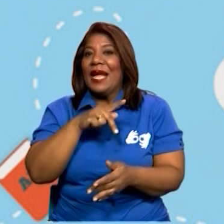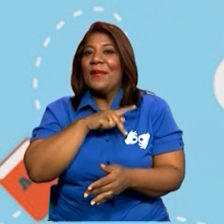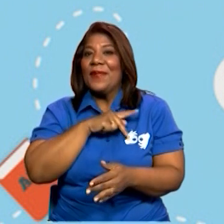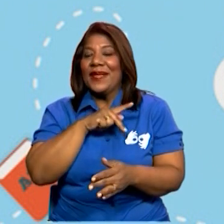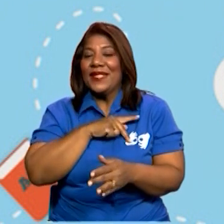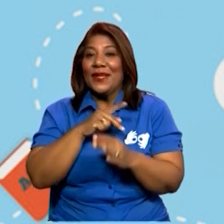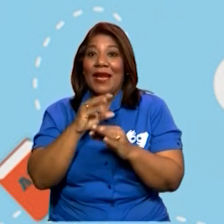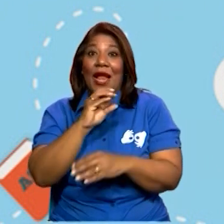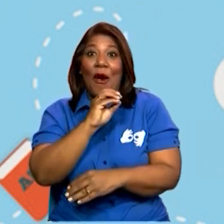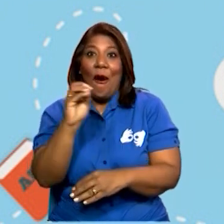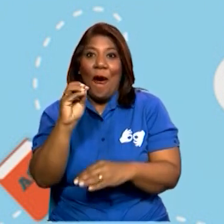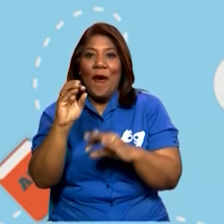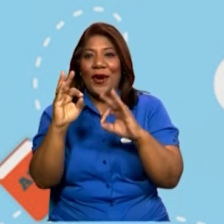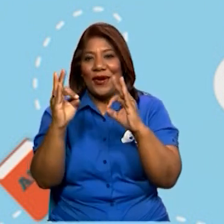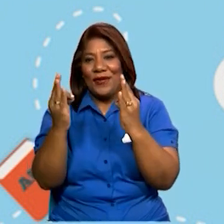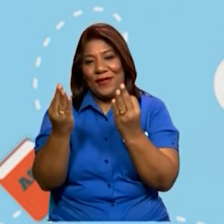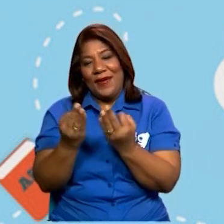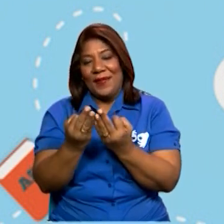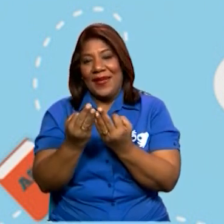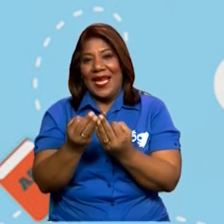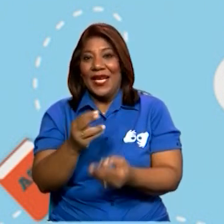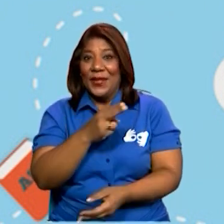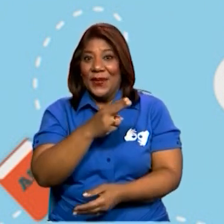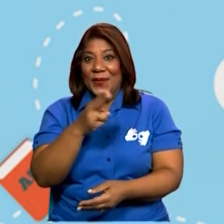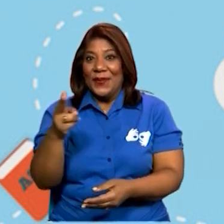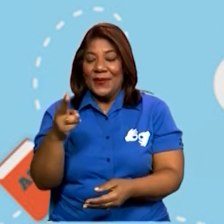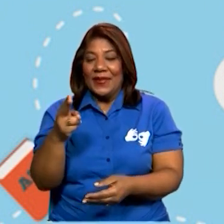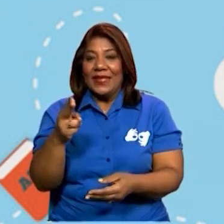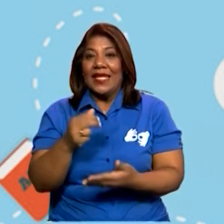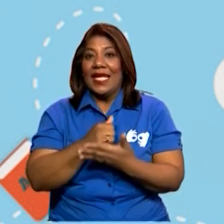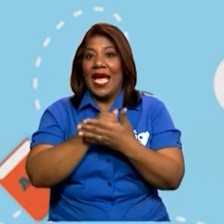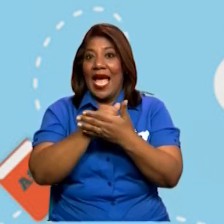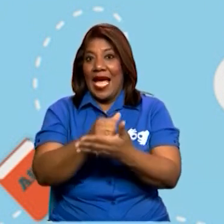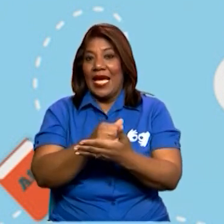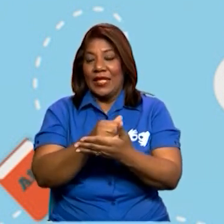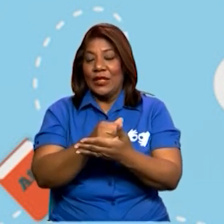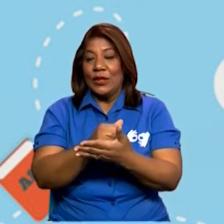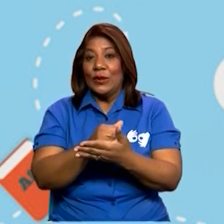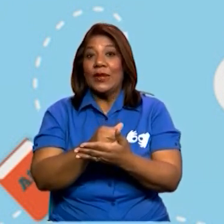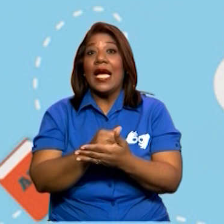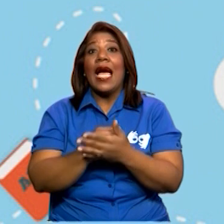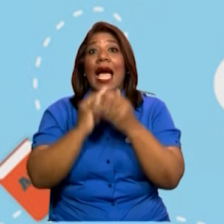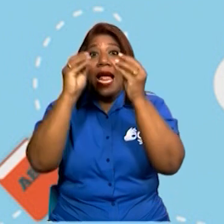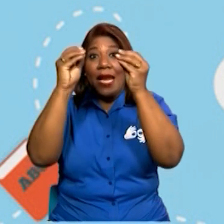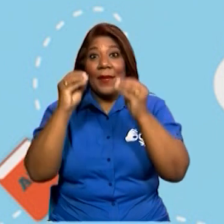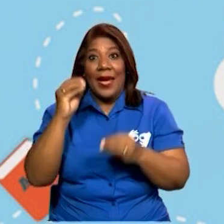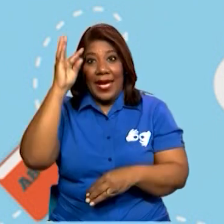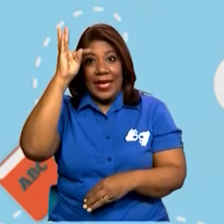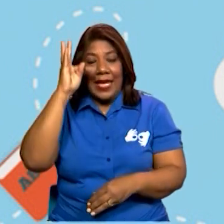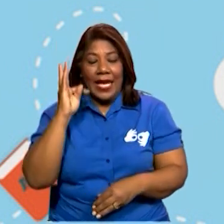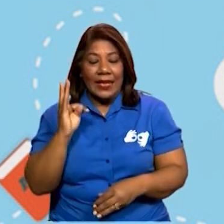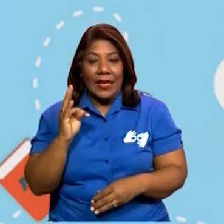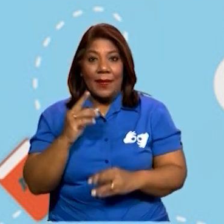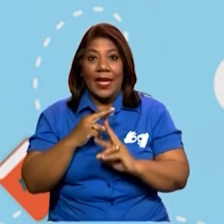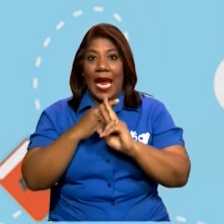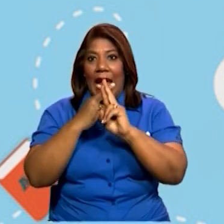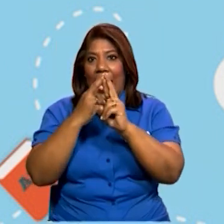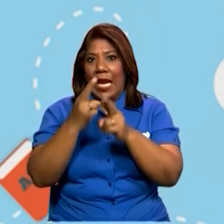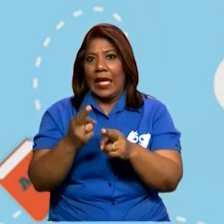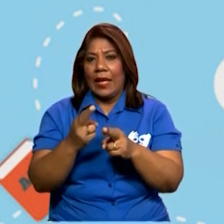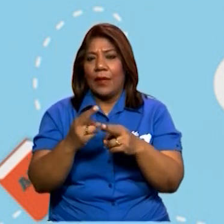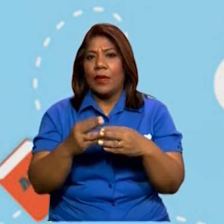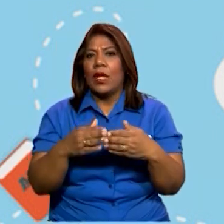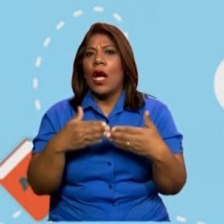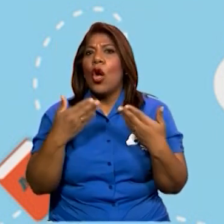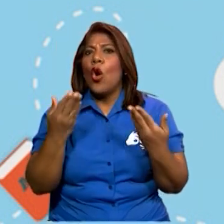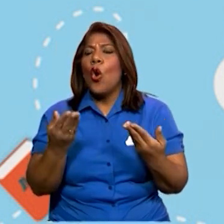vamos a ver, vamos a pedirle a ustedes niños que me ayuden a contestar unas cuantas preguntas. A ver, ¿cómo